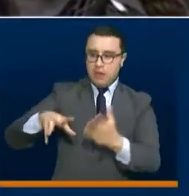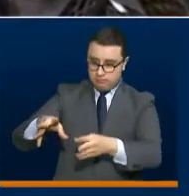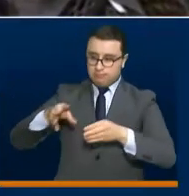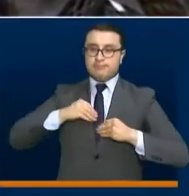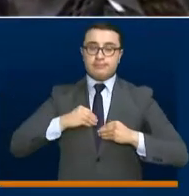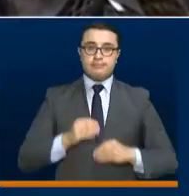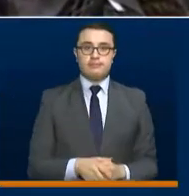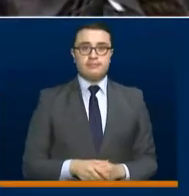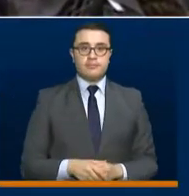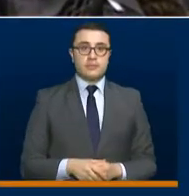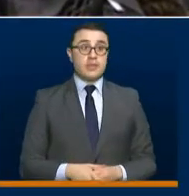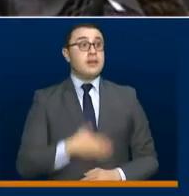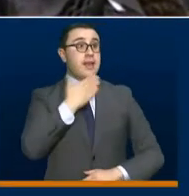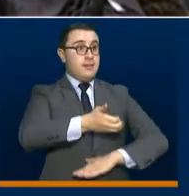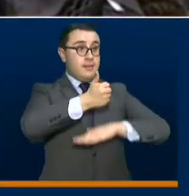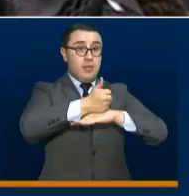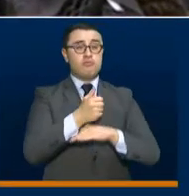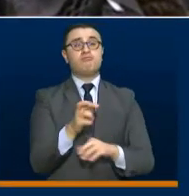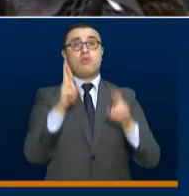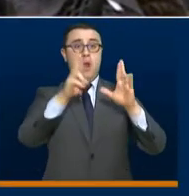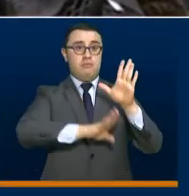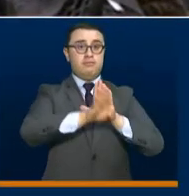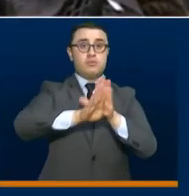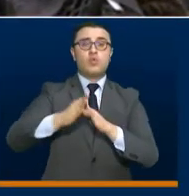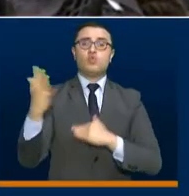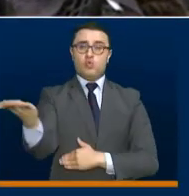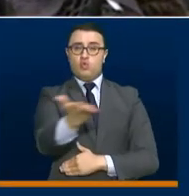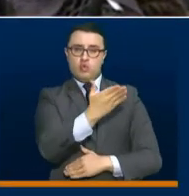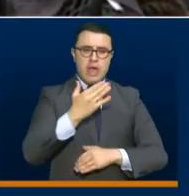deseo lo mejor y felicitaciones por este trabajo maravilloso que están haciendo. rectora. rectora. Gracias,